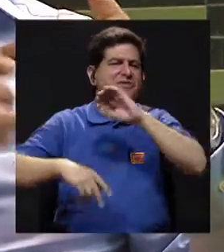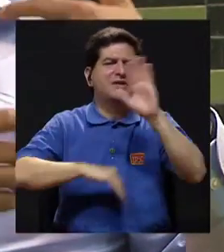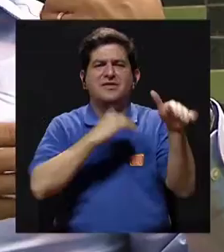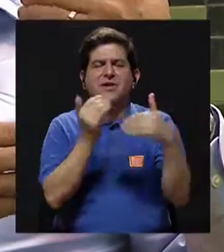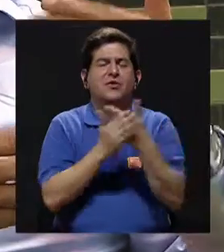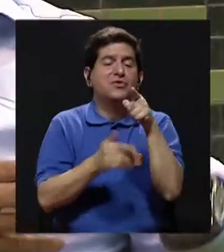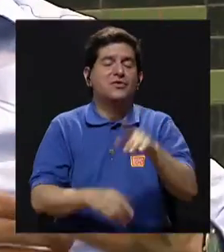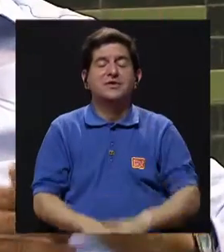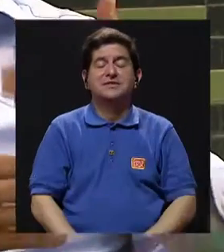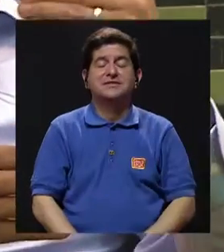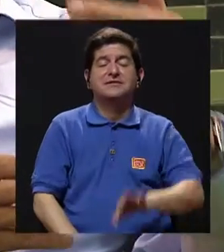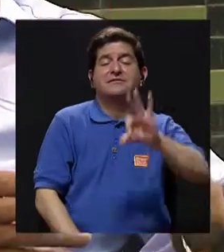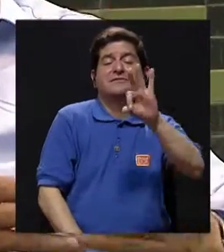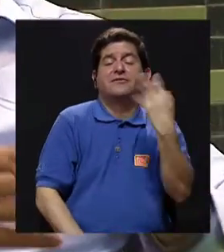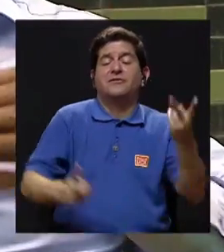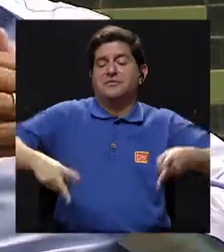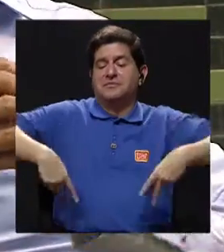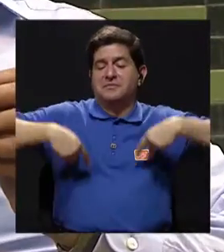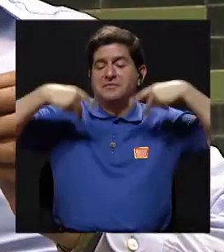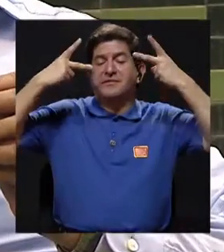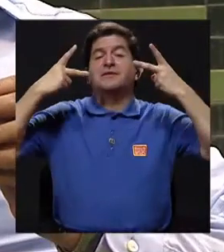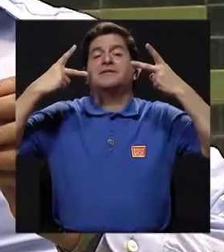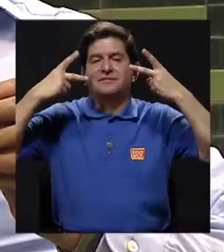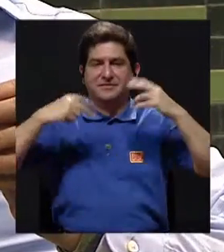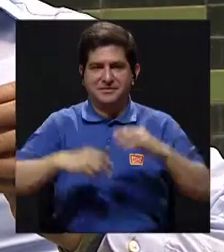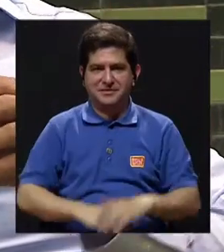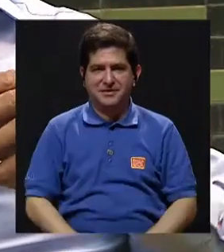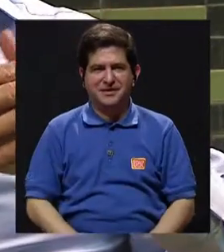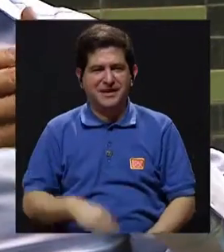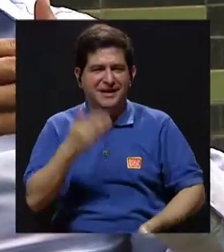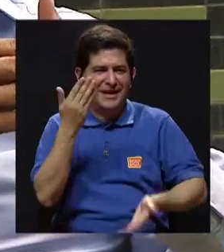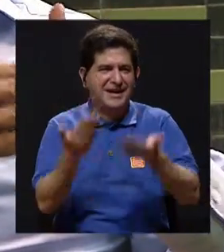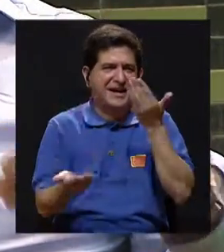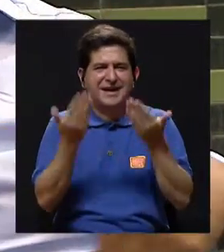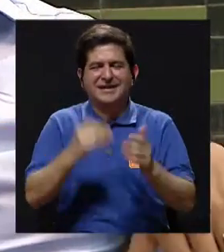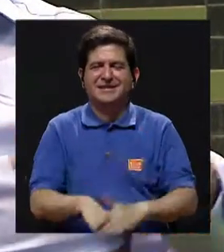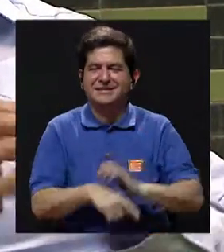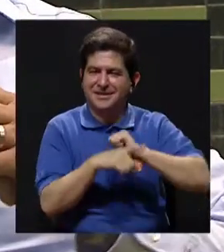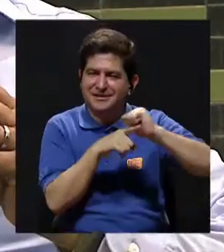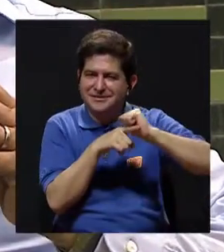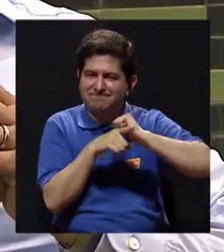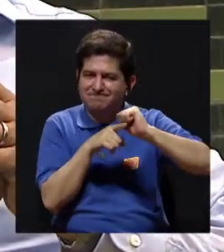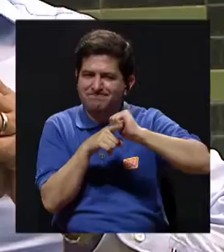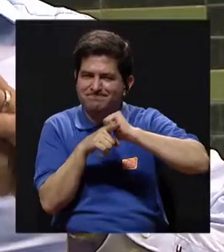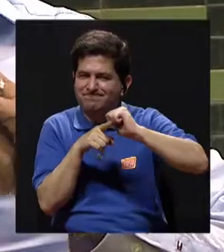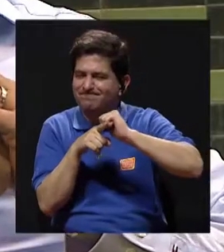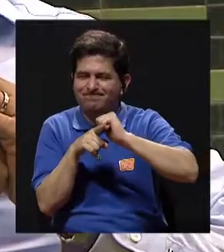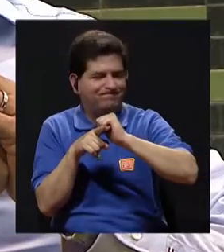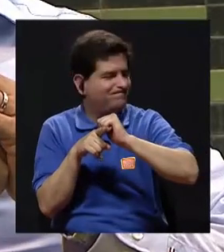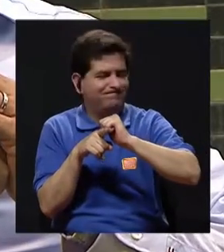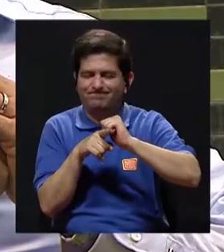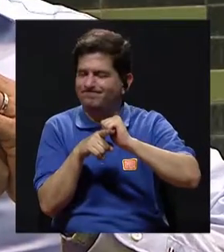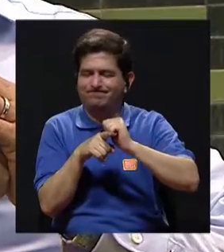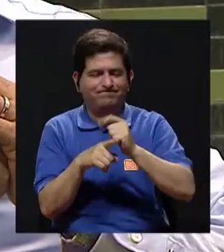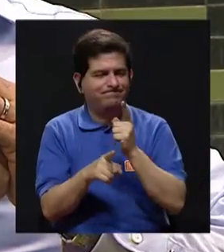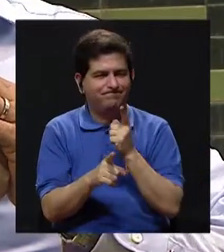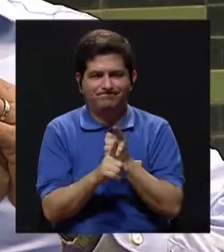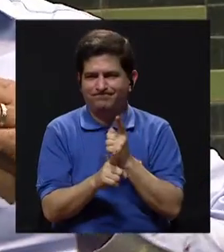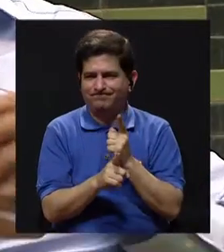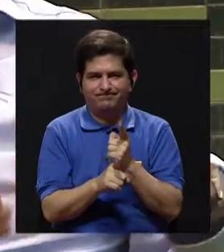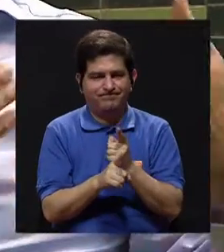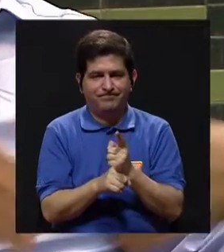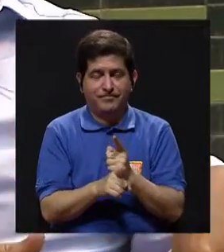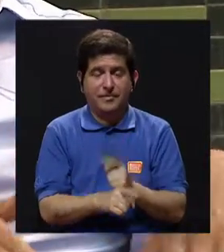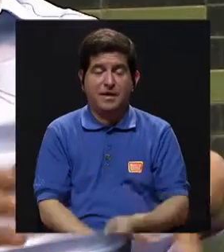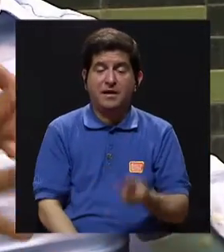de todo ese estilo de vida hay una serie de prácticas que realmente no son las más saludables